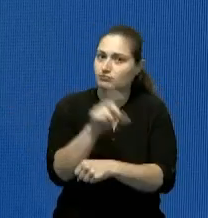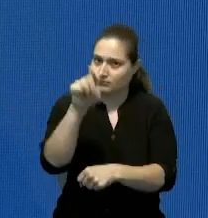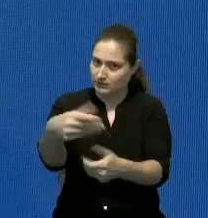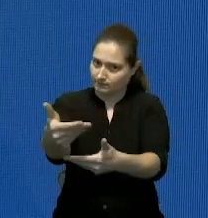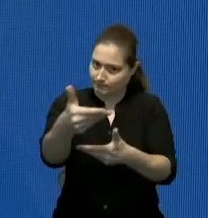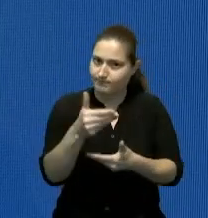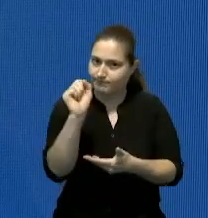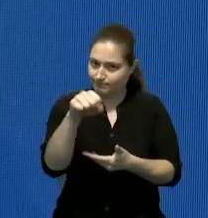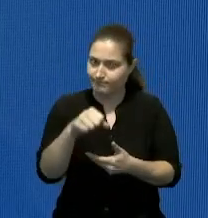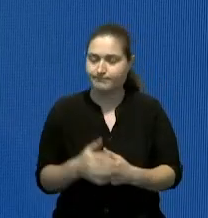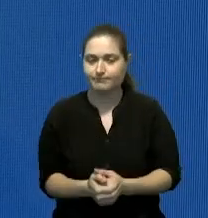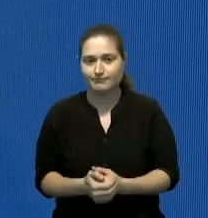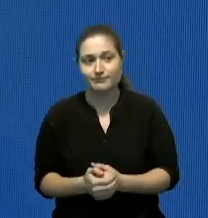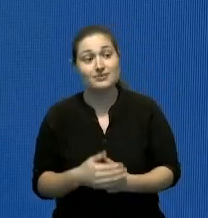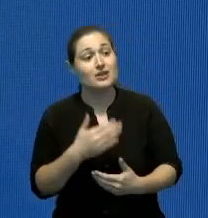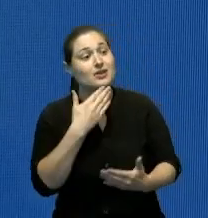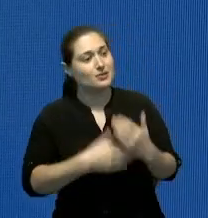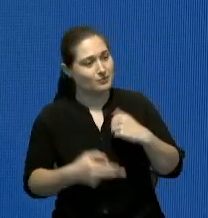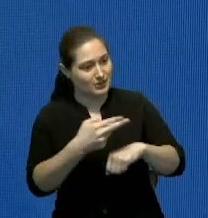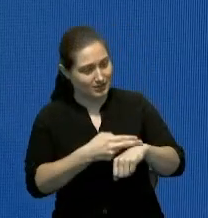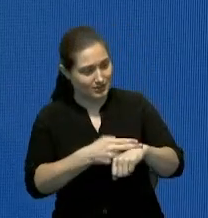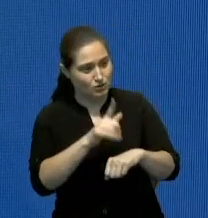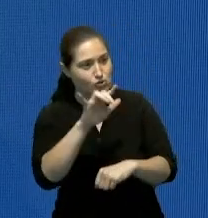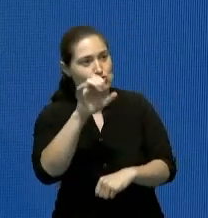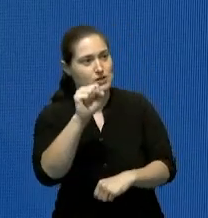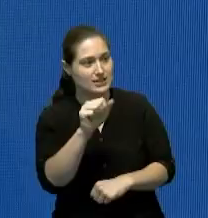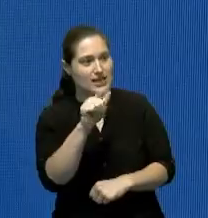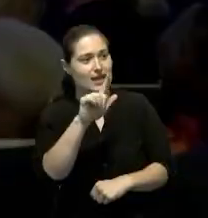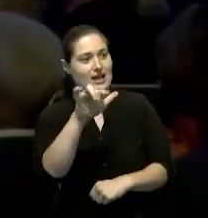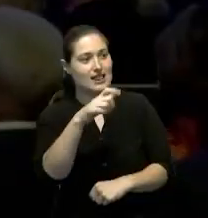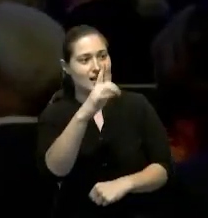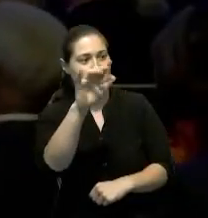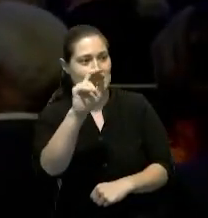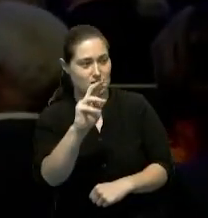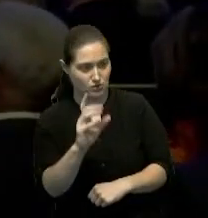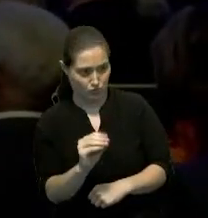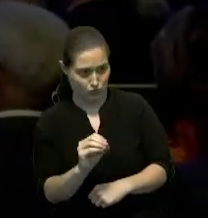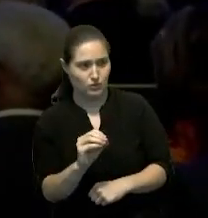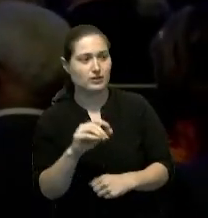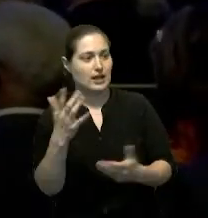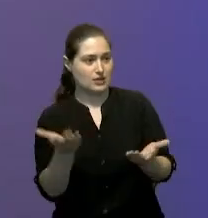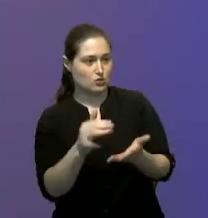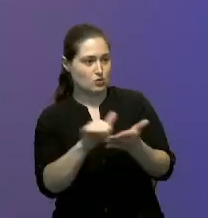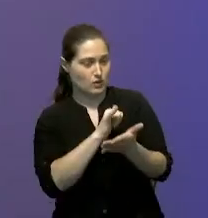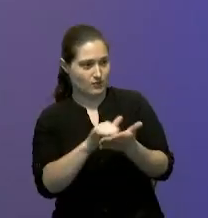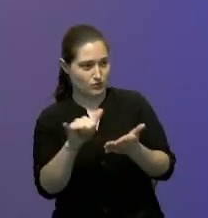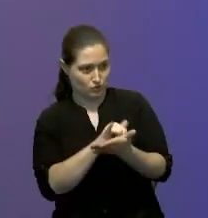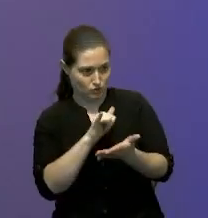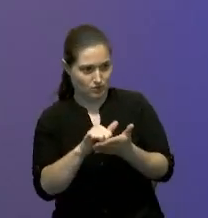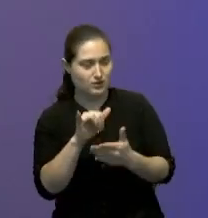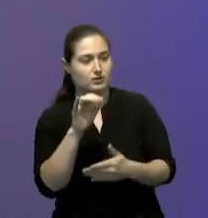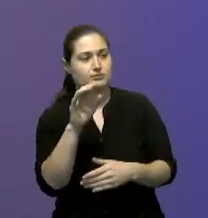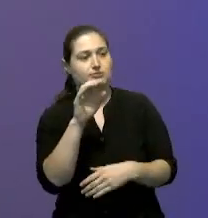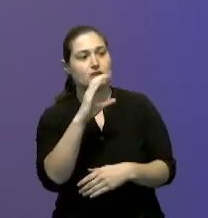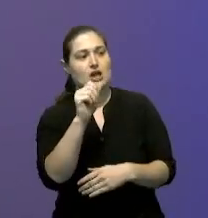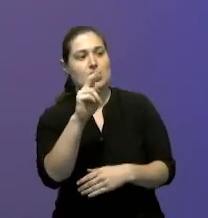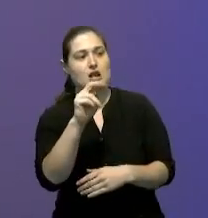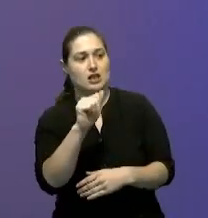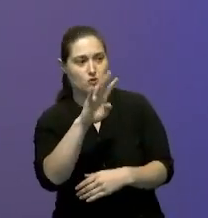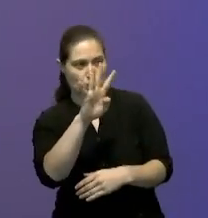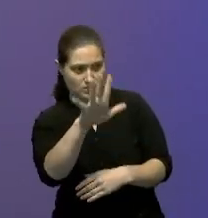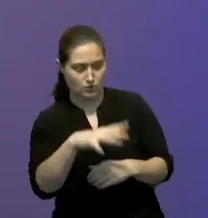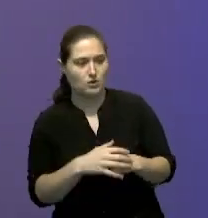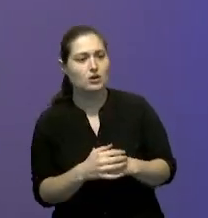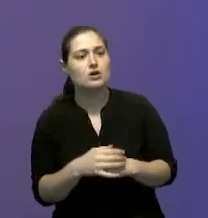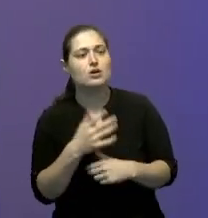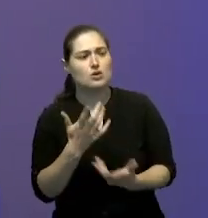señor presidente buenas tardes Luis Alejandro Medina de Telemundo Canal 47 aquí en Nueva York no cabe duda que el acuerdo de cielos abiertos que se ha